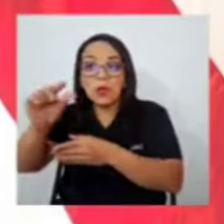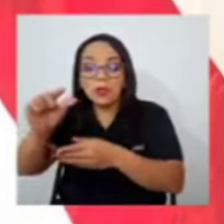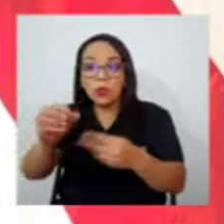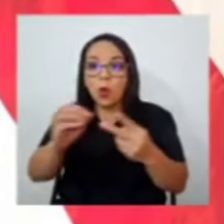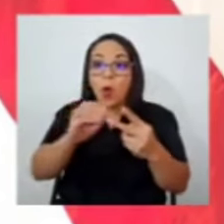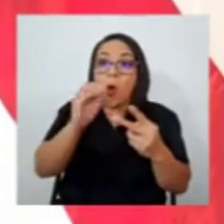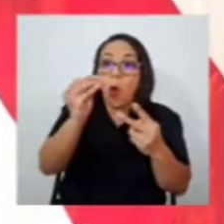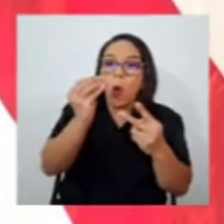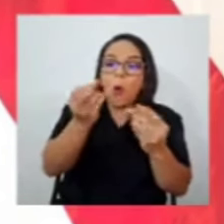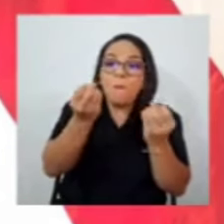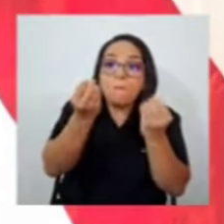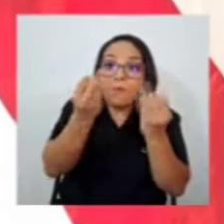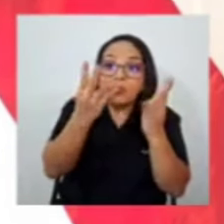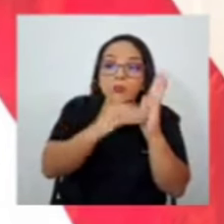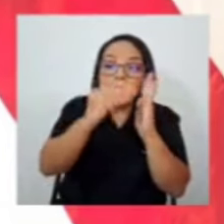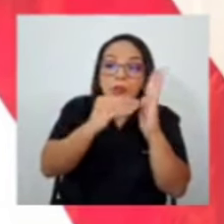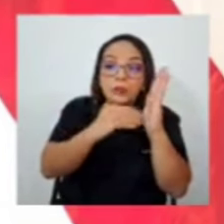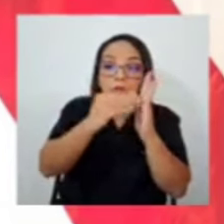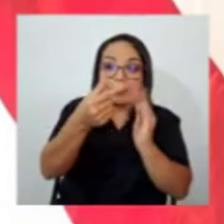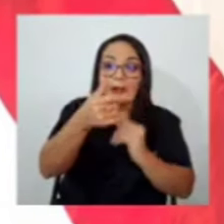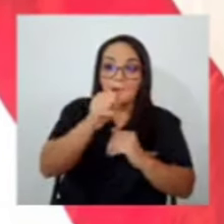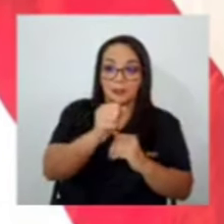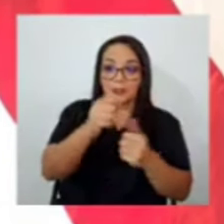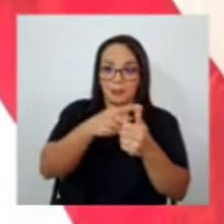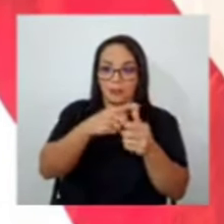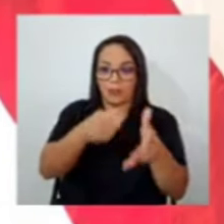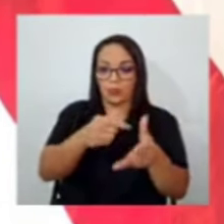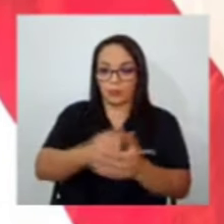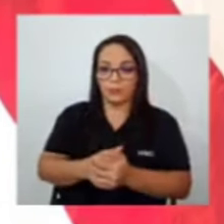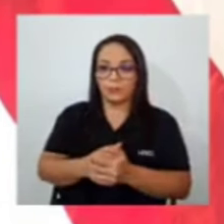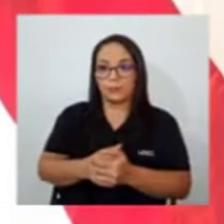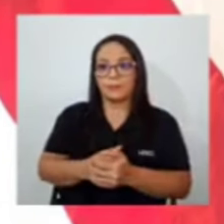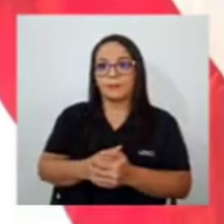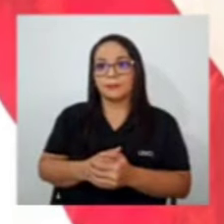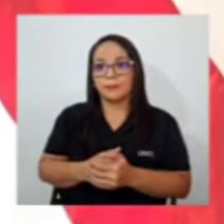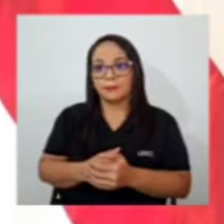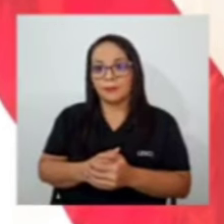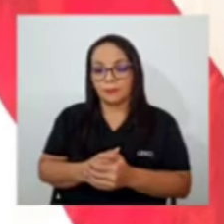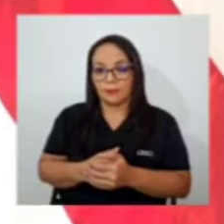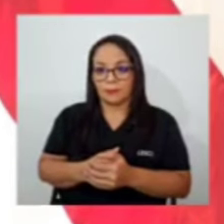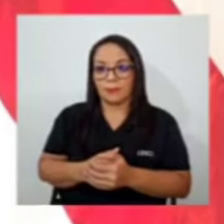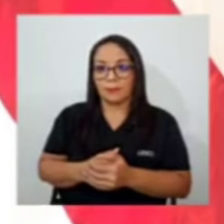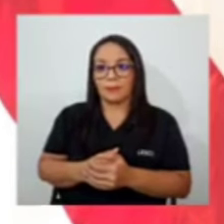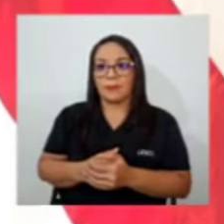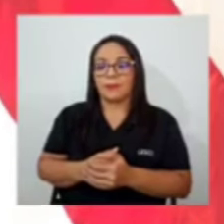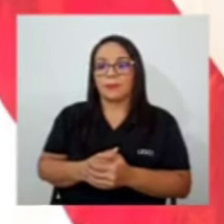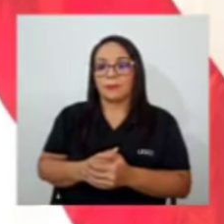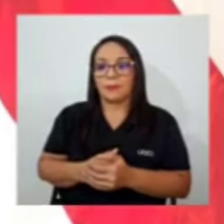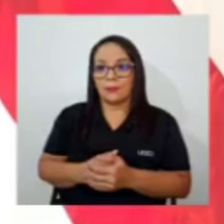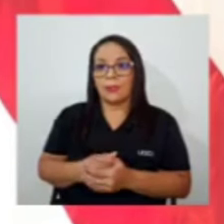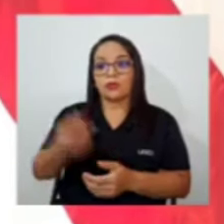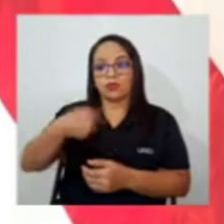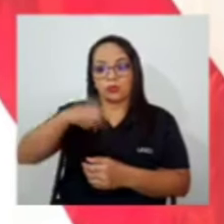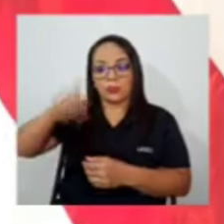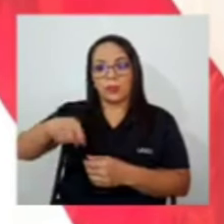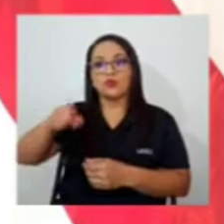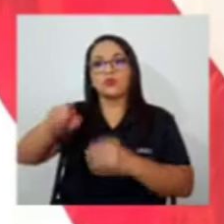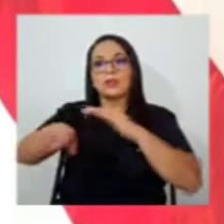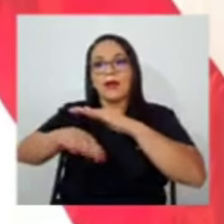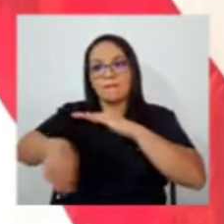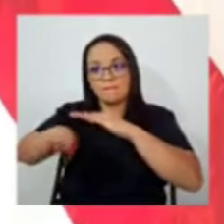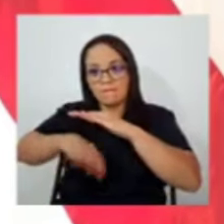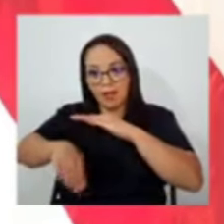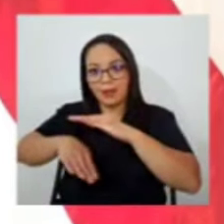gas. Y entonces, sobre una base empíricas, con números,